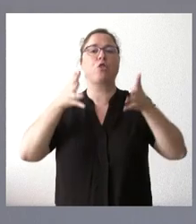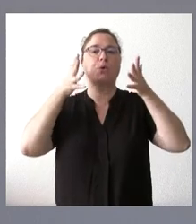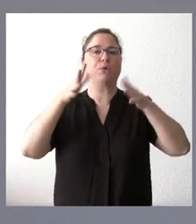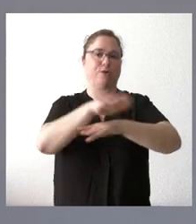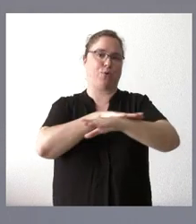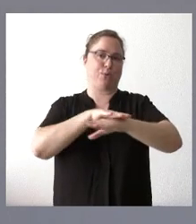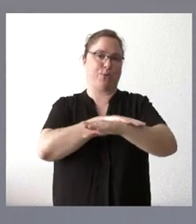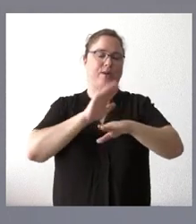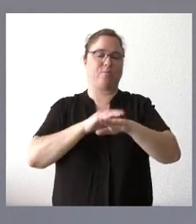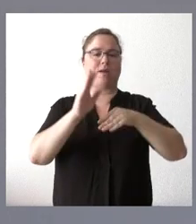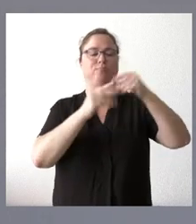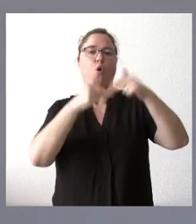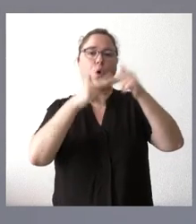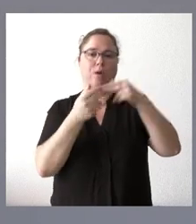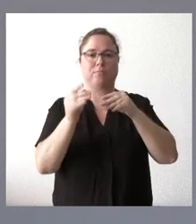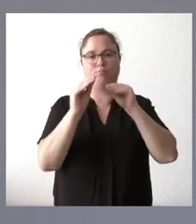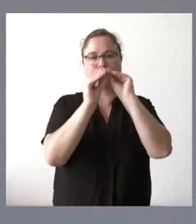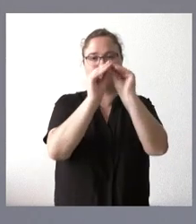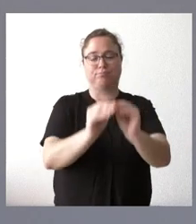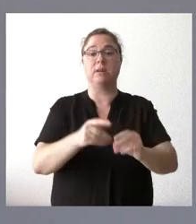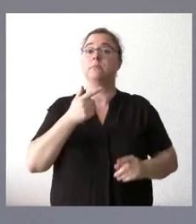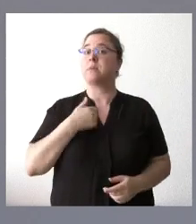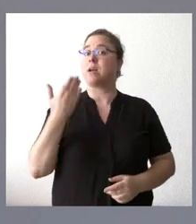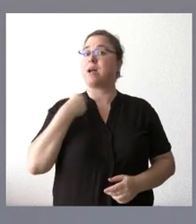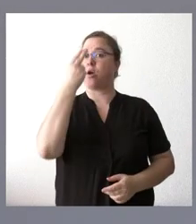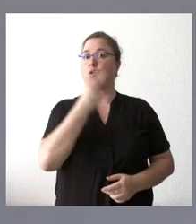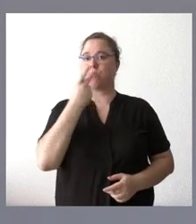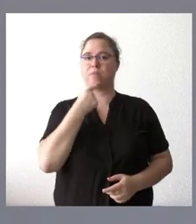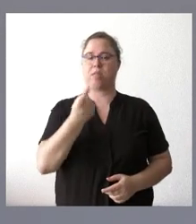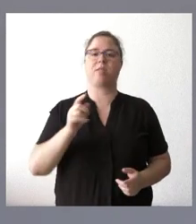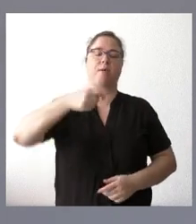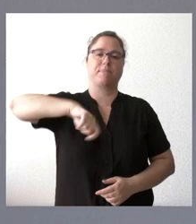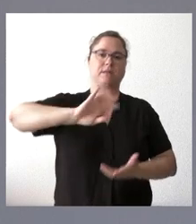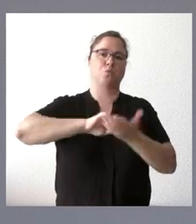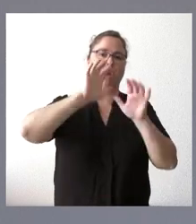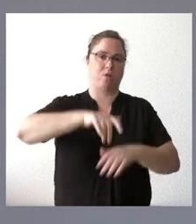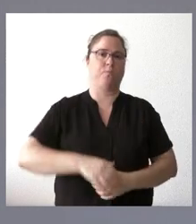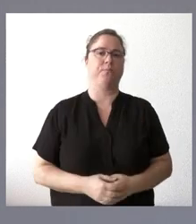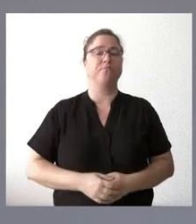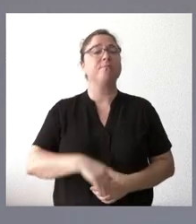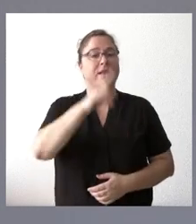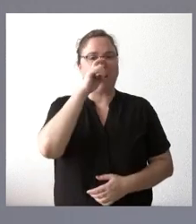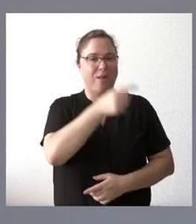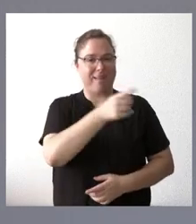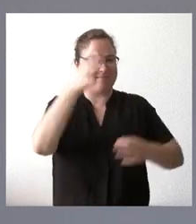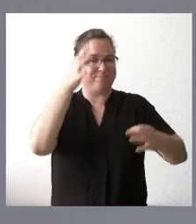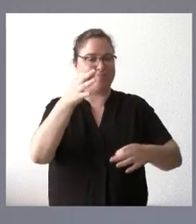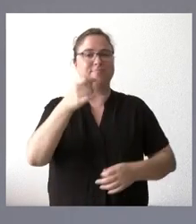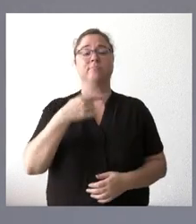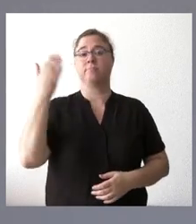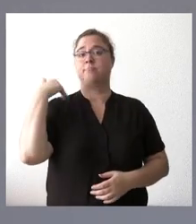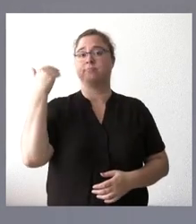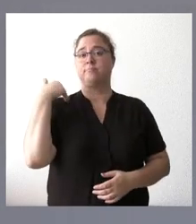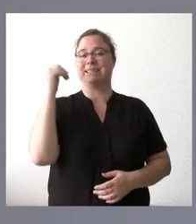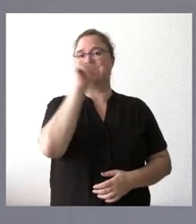para completar estas obras. Se cumple con ello el compromiso anunciado por el presidente de la Junta de Castilla y León. Recordarán ustedes que la semana